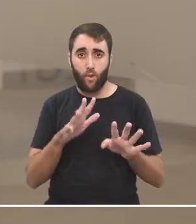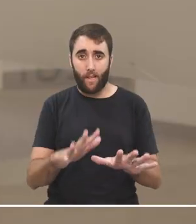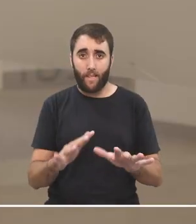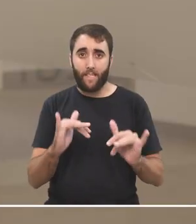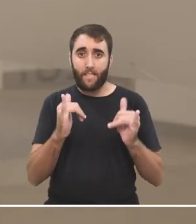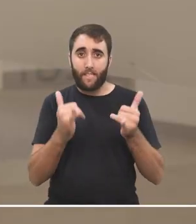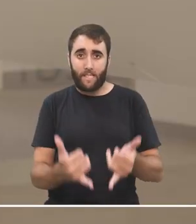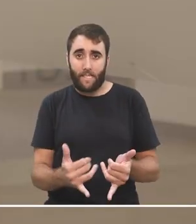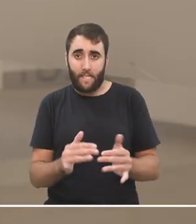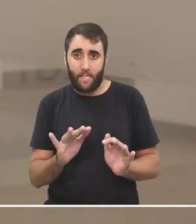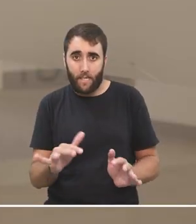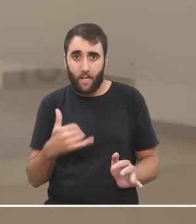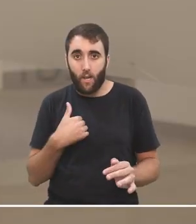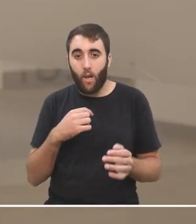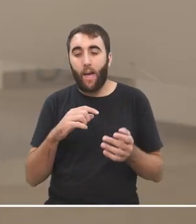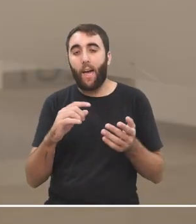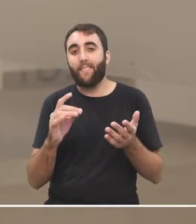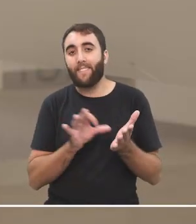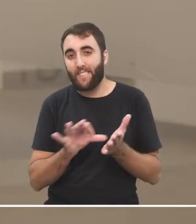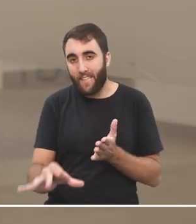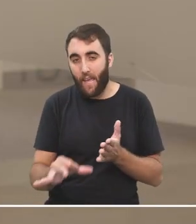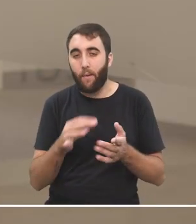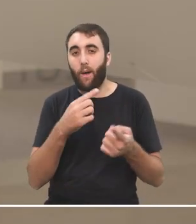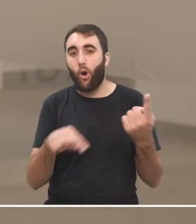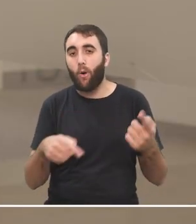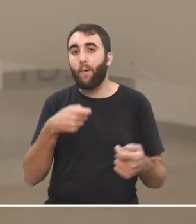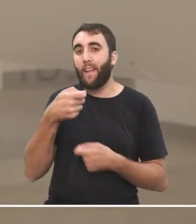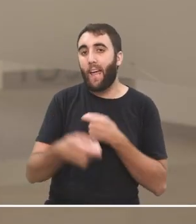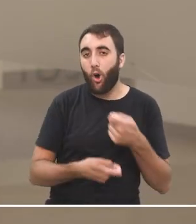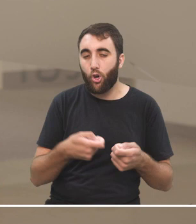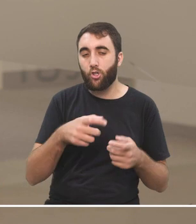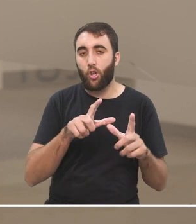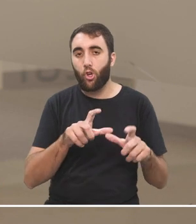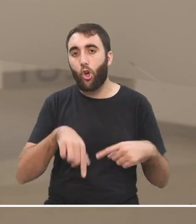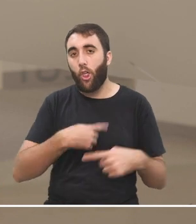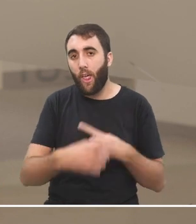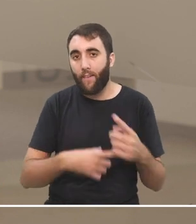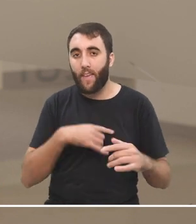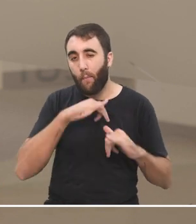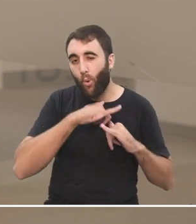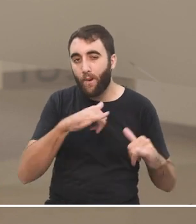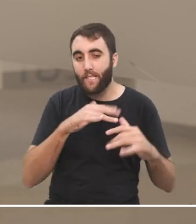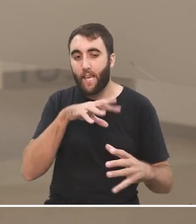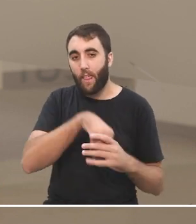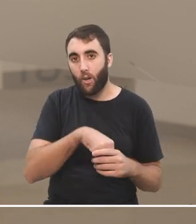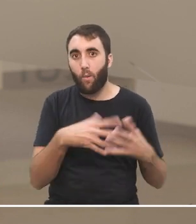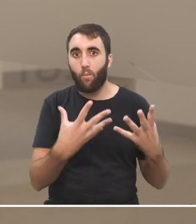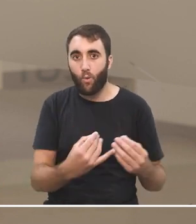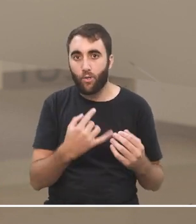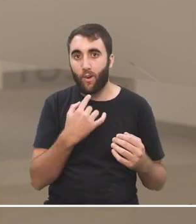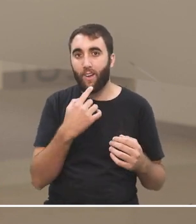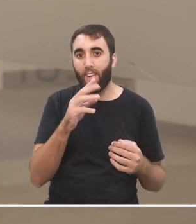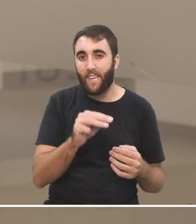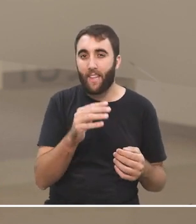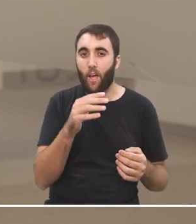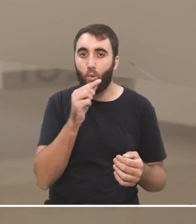sin considerar que la lógica algorítmica y el mercado de negocios que mantienen las redes sociales es la publicidad el mercado y demás entonces